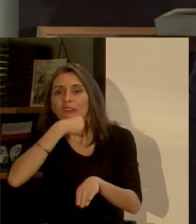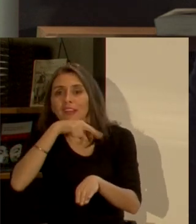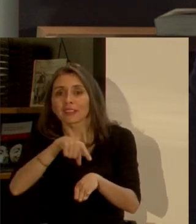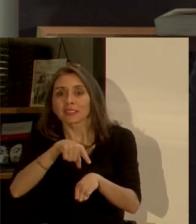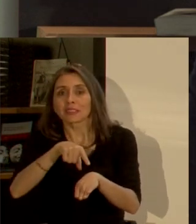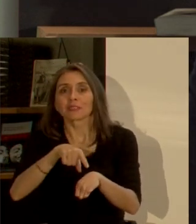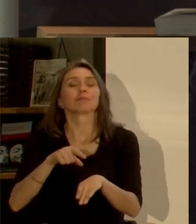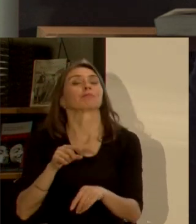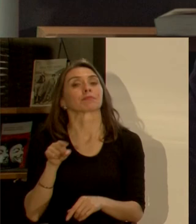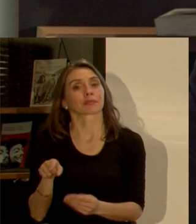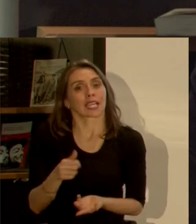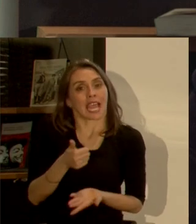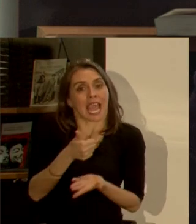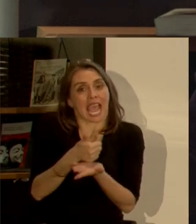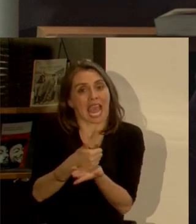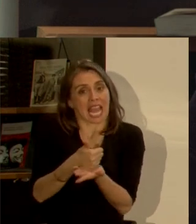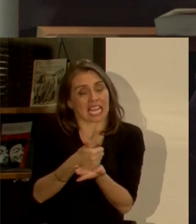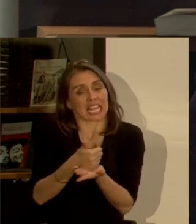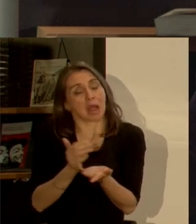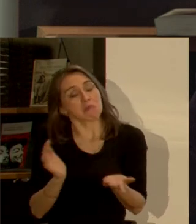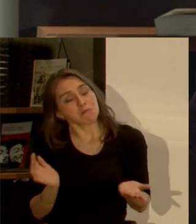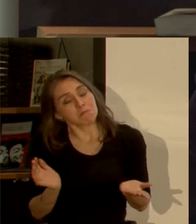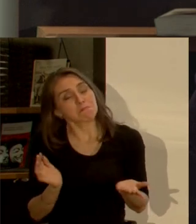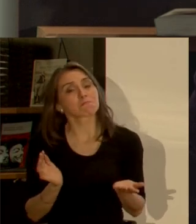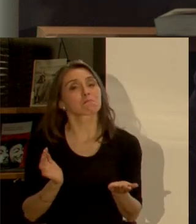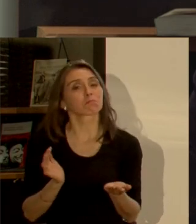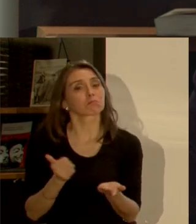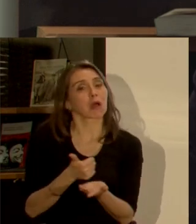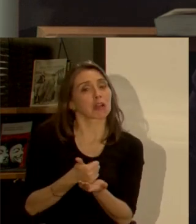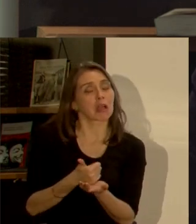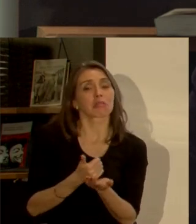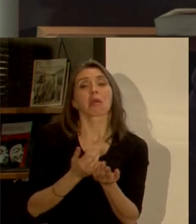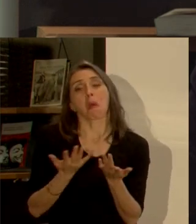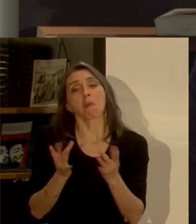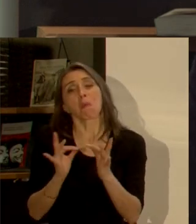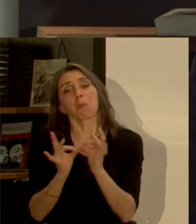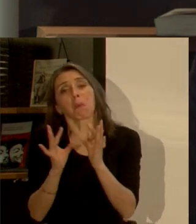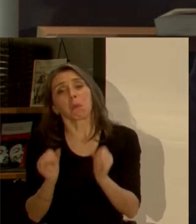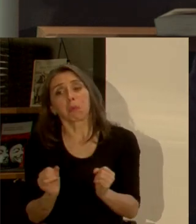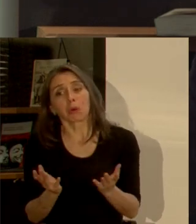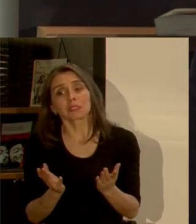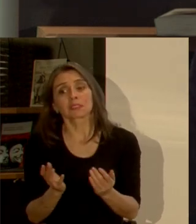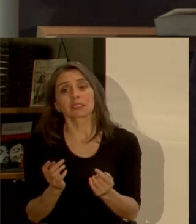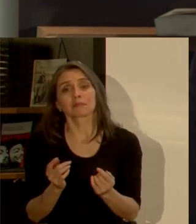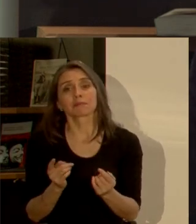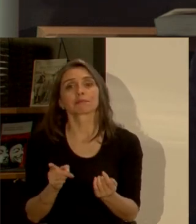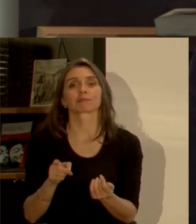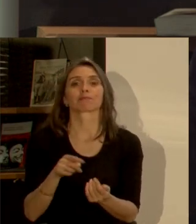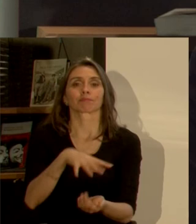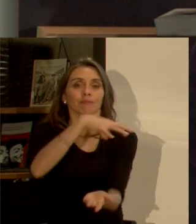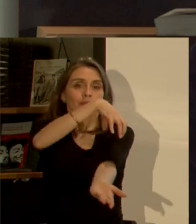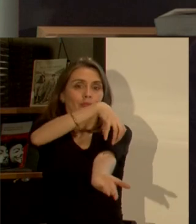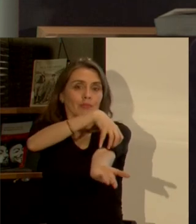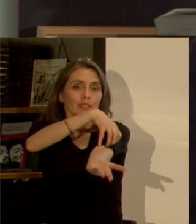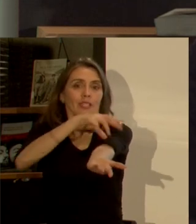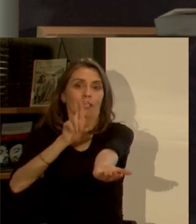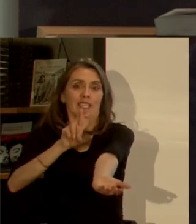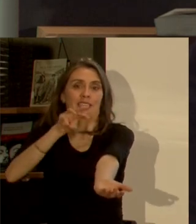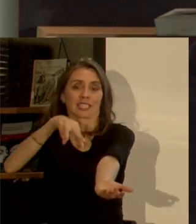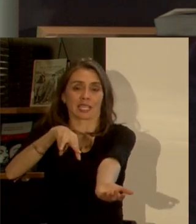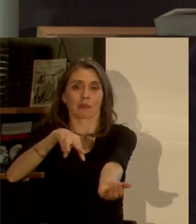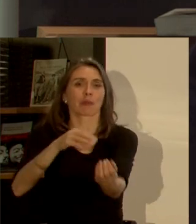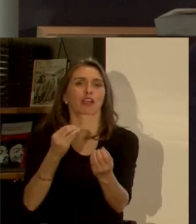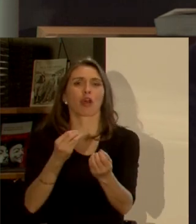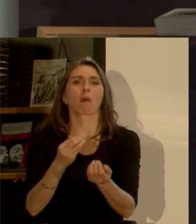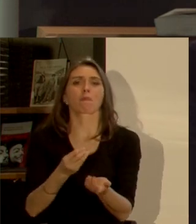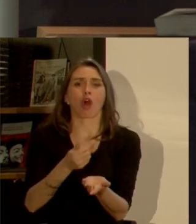que el alcalde yo no destaco no descarto ninguna posibilidad a mí me parece que en el caso de la región metropolitana es absurdo tener